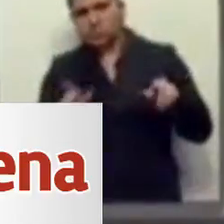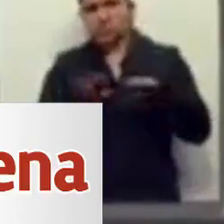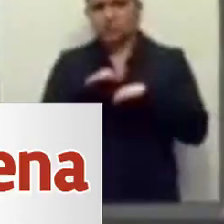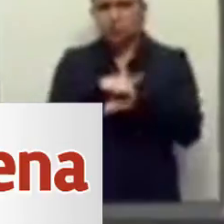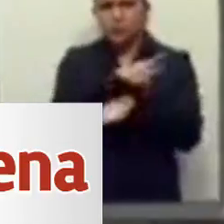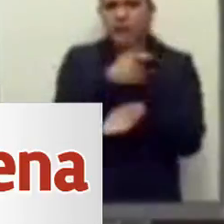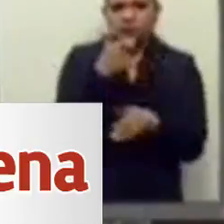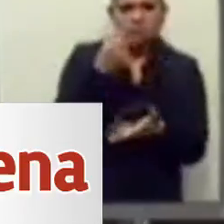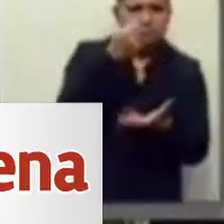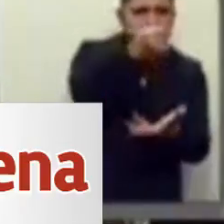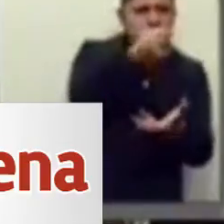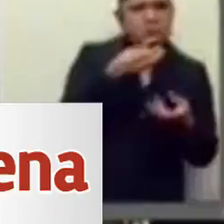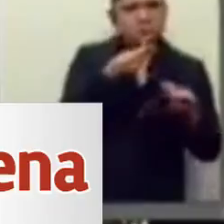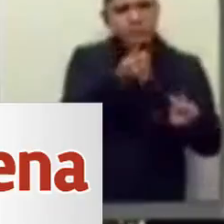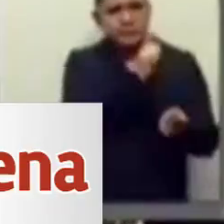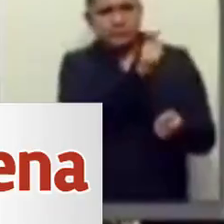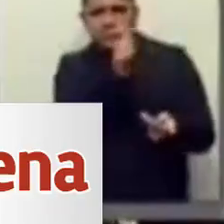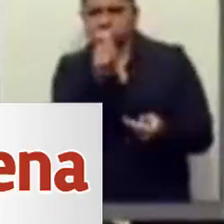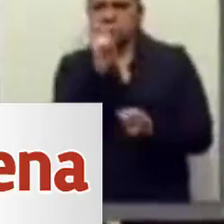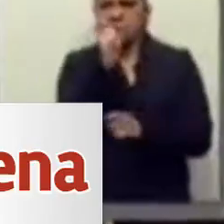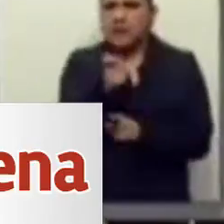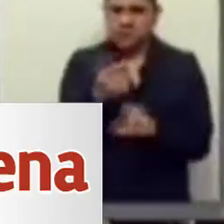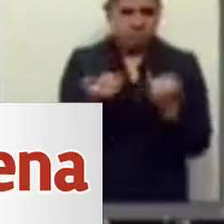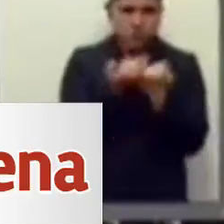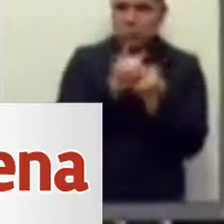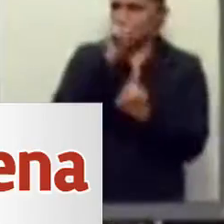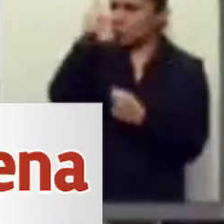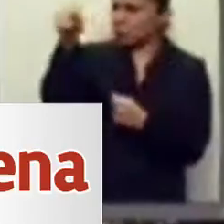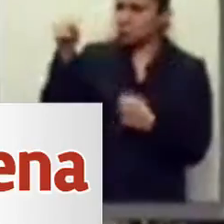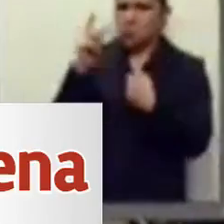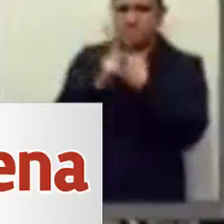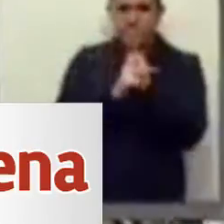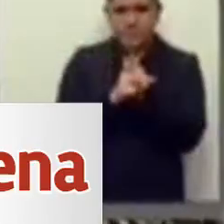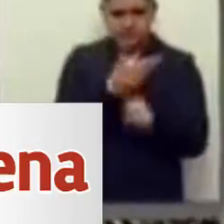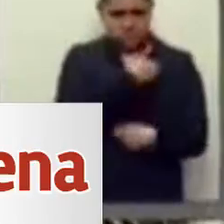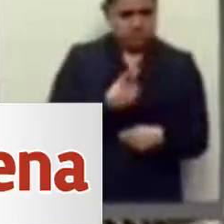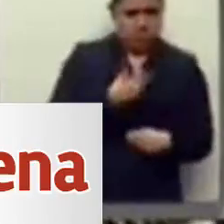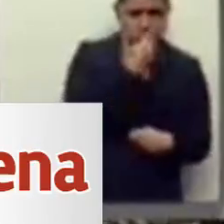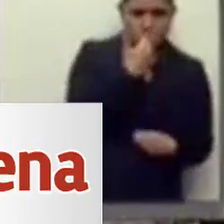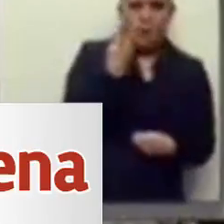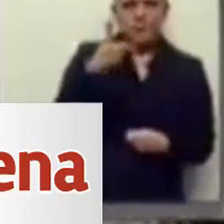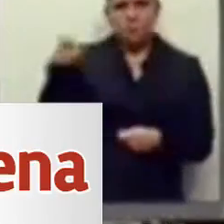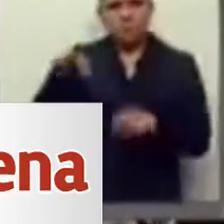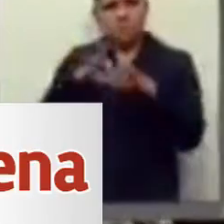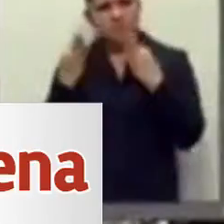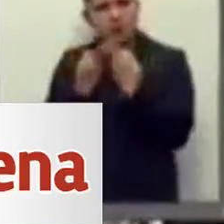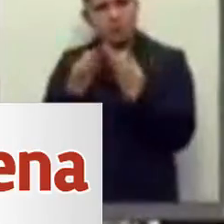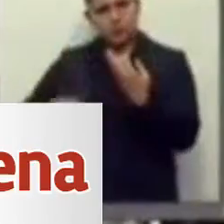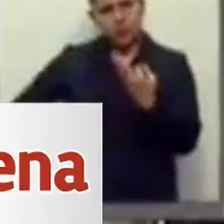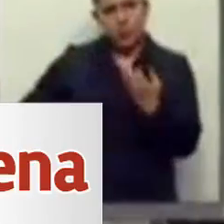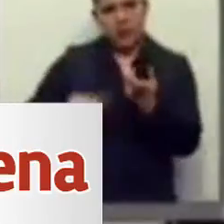muchos países que tienen sistemas parlamentarios. México carece de eso. Necesitamos